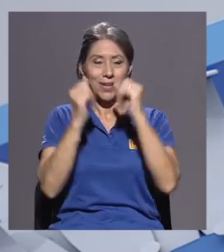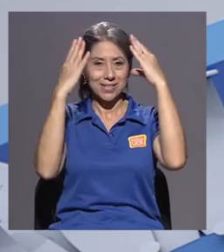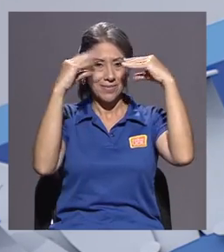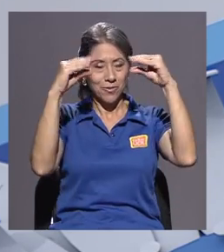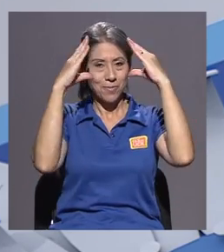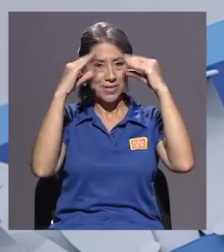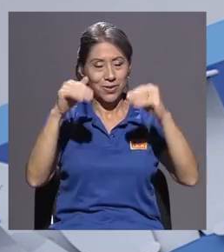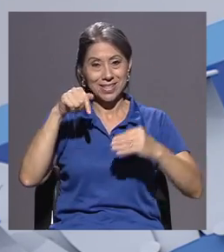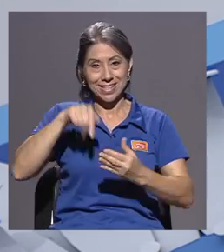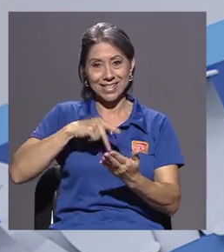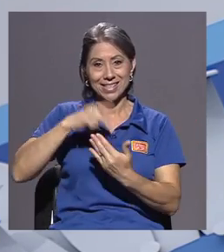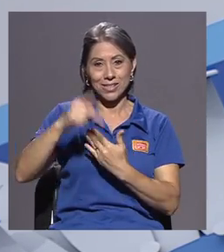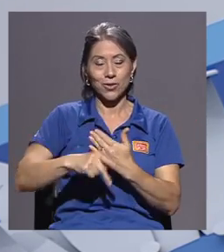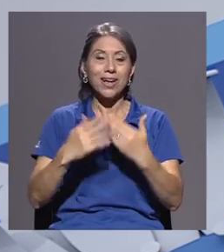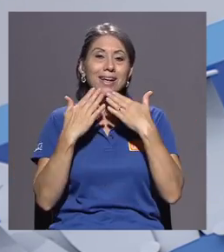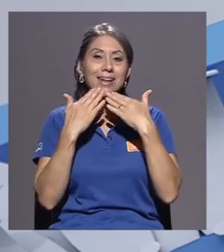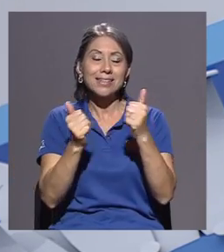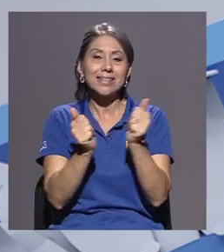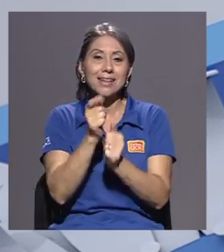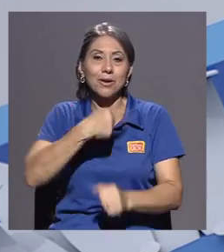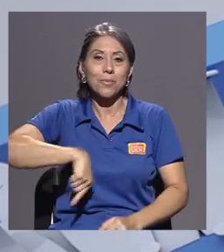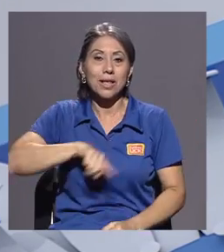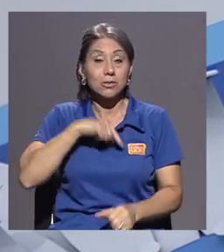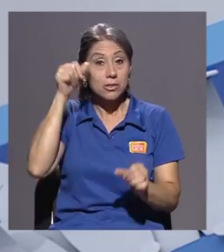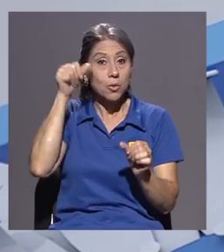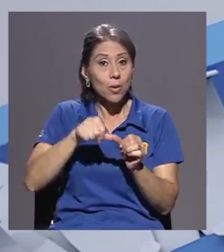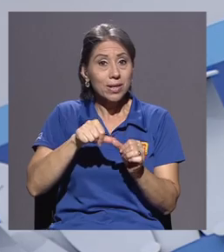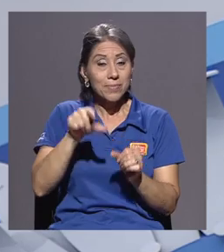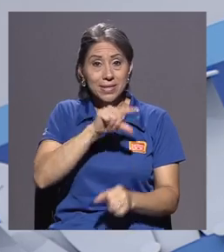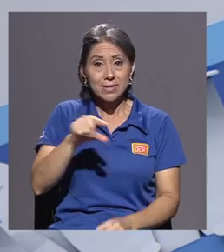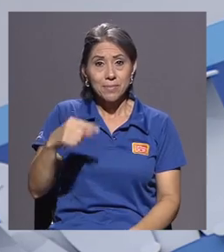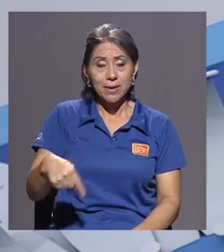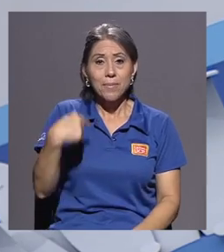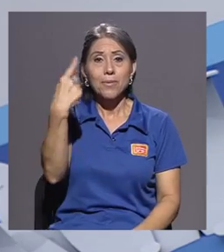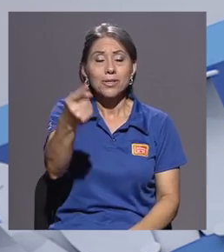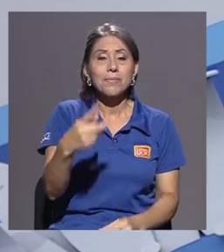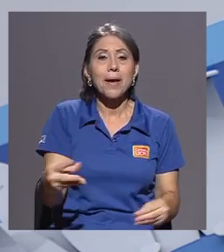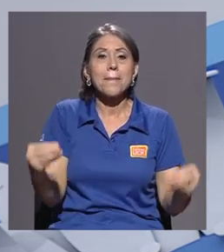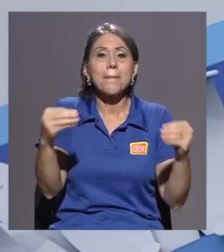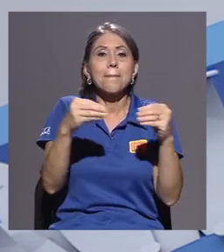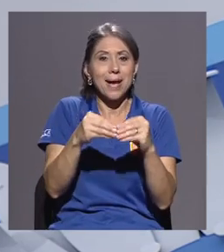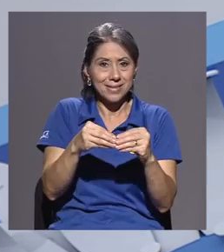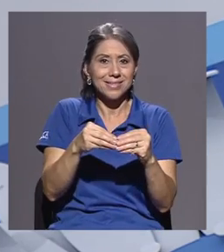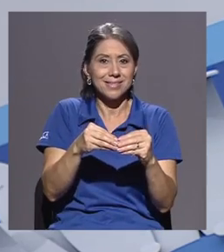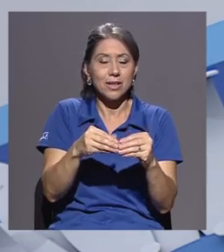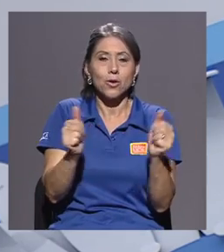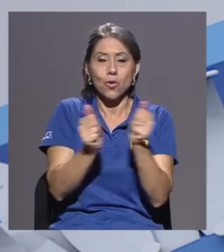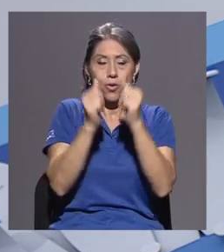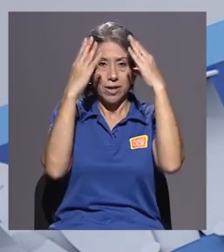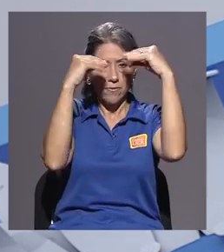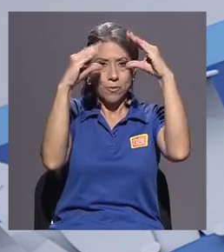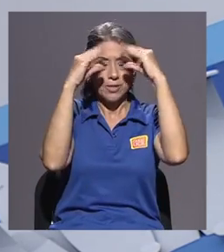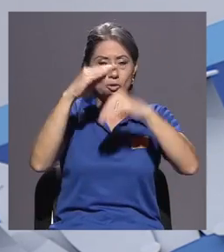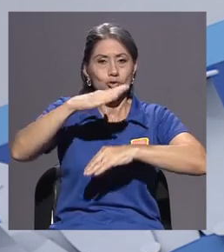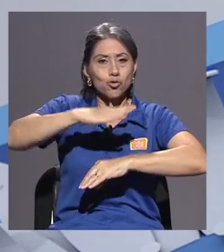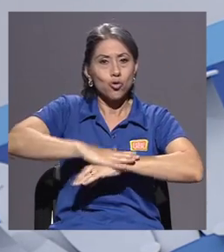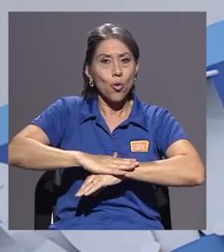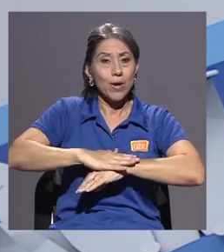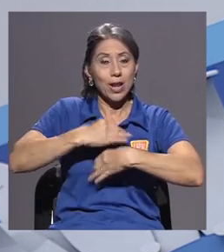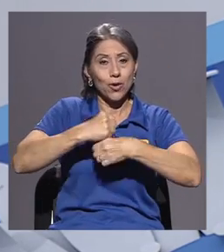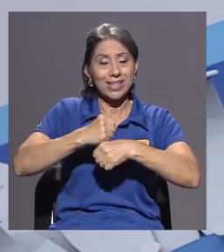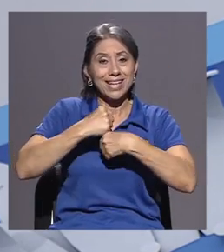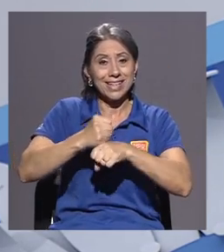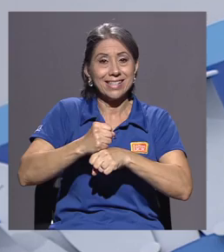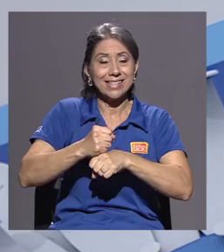informaciones de esta edición. Gracias por acompañarnos. Y recuerde que la próxima semana más en Desde la U con información sobre lo que se